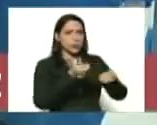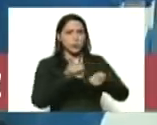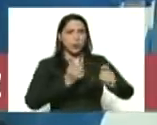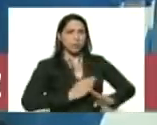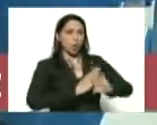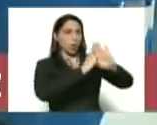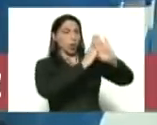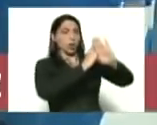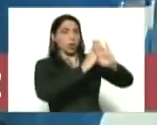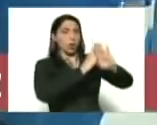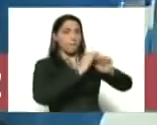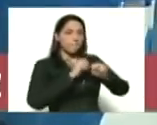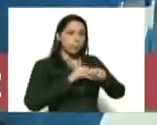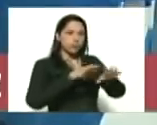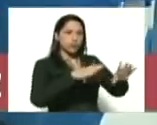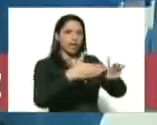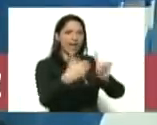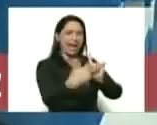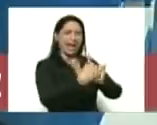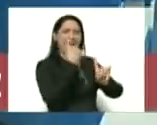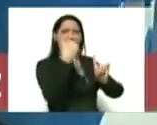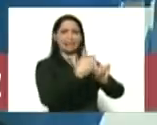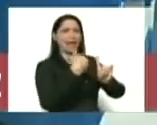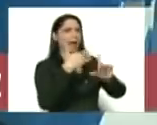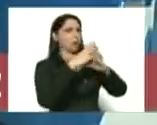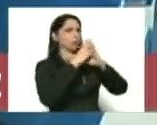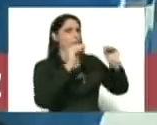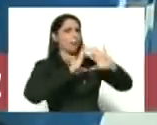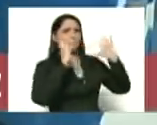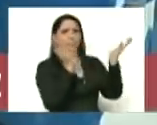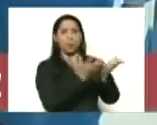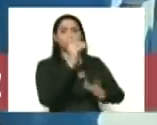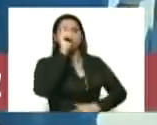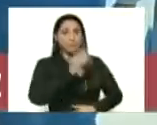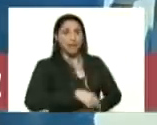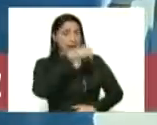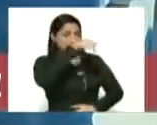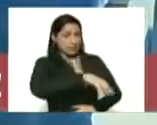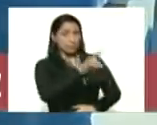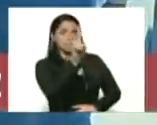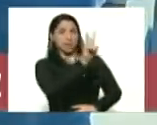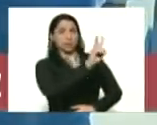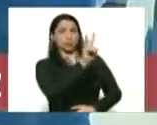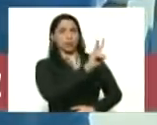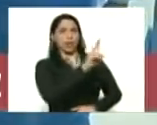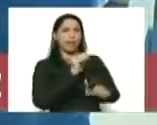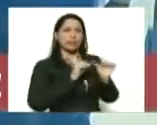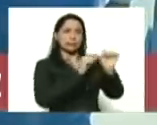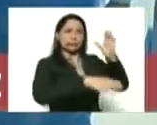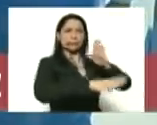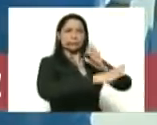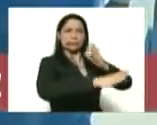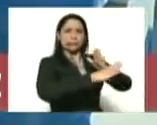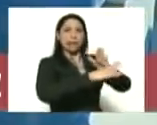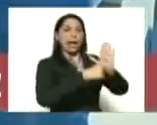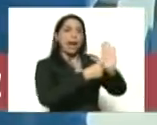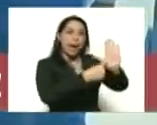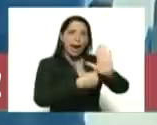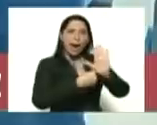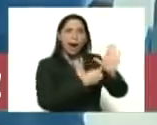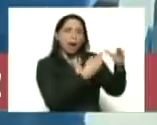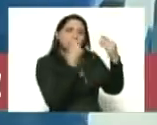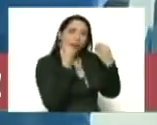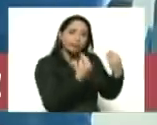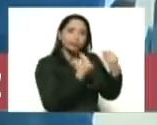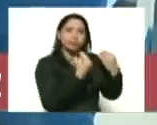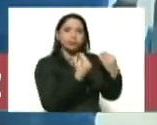pandemia que ataca a todo el mundo y que acá particularmente en Venezuela seguimos dando ejemplo de cómo